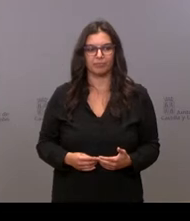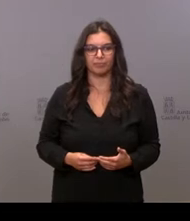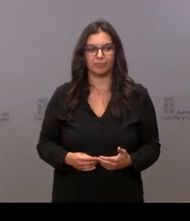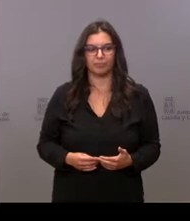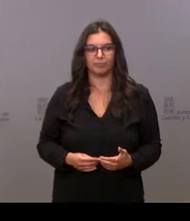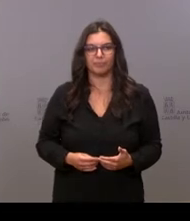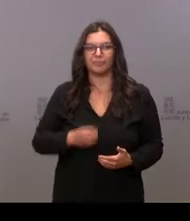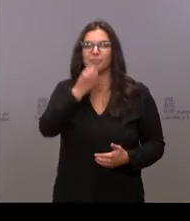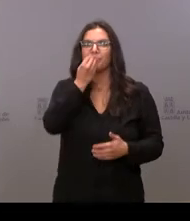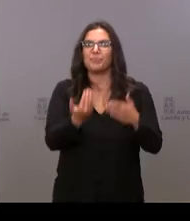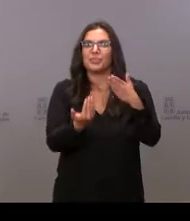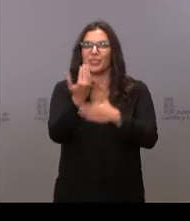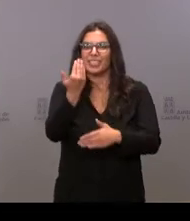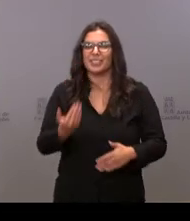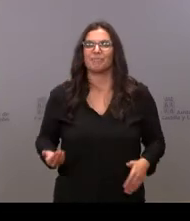Buenos días.